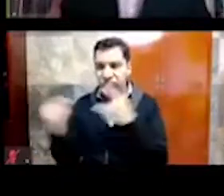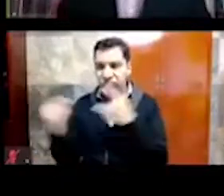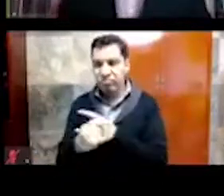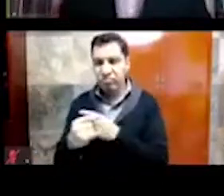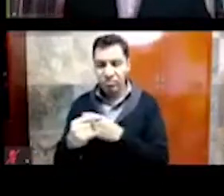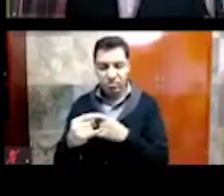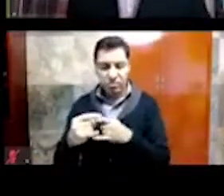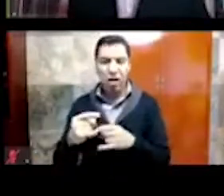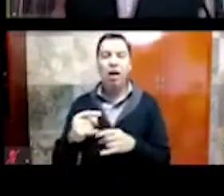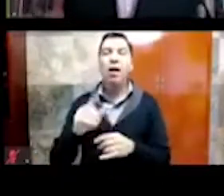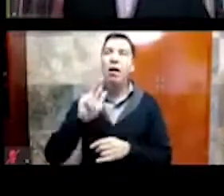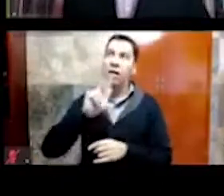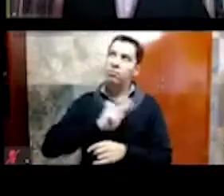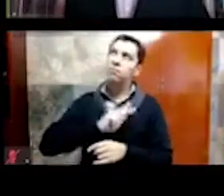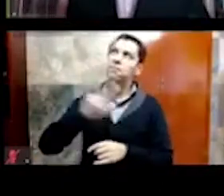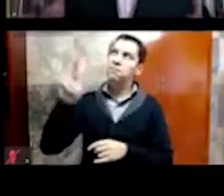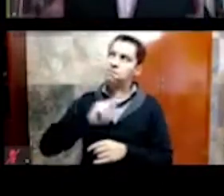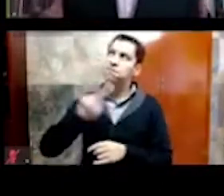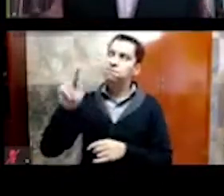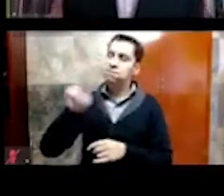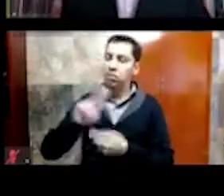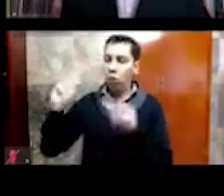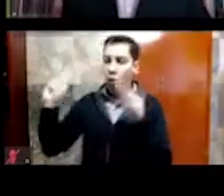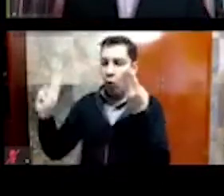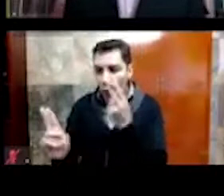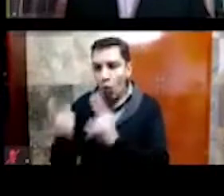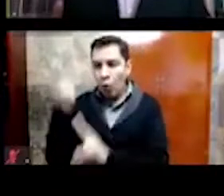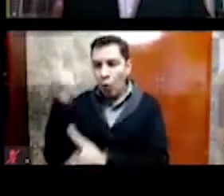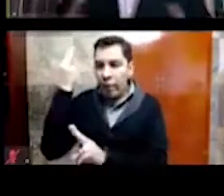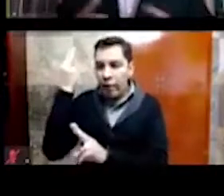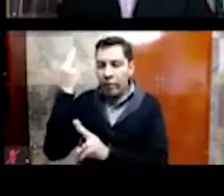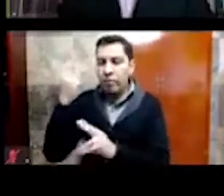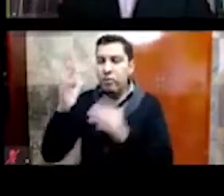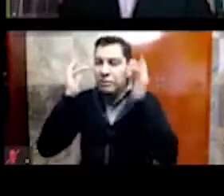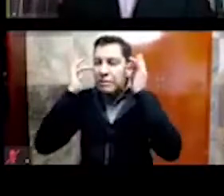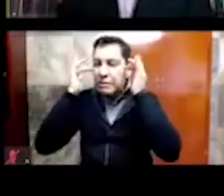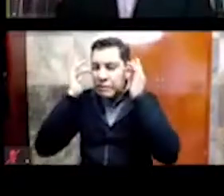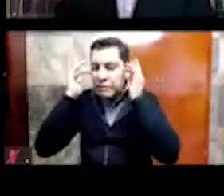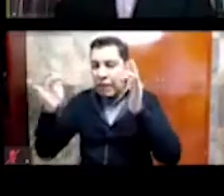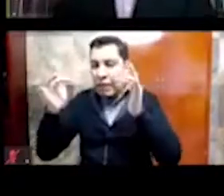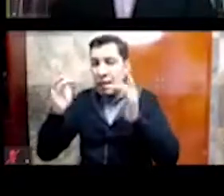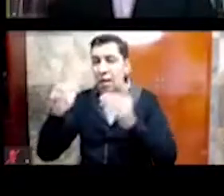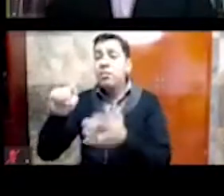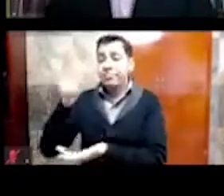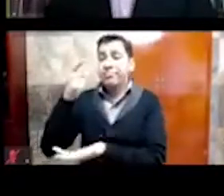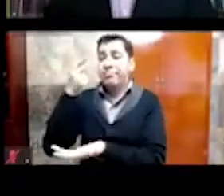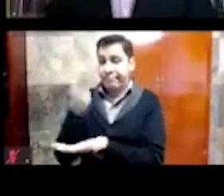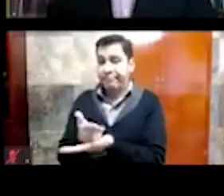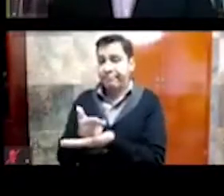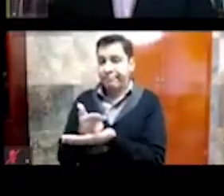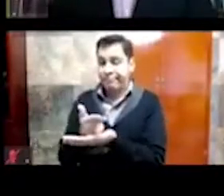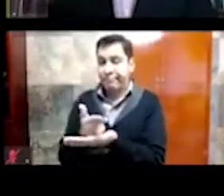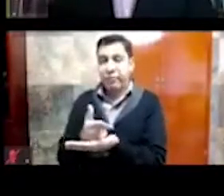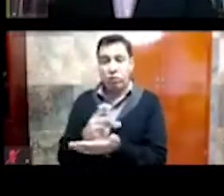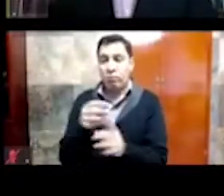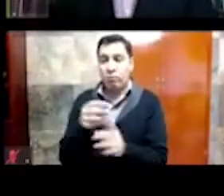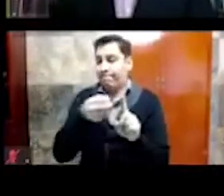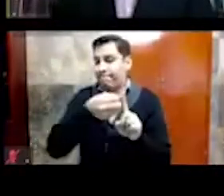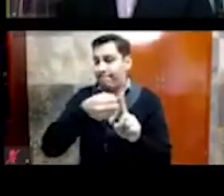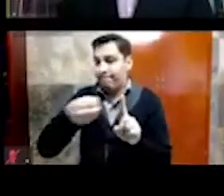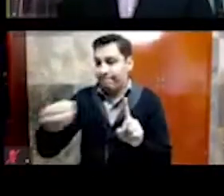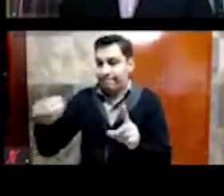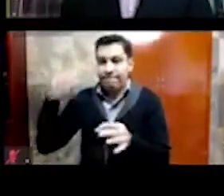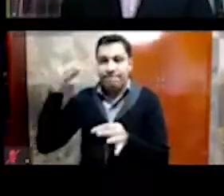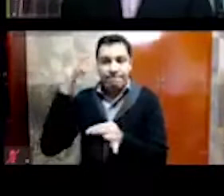del universo, la ciudad era una ciudad sagrada, Tenochtitlán, y muy bien ordenada, con mucho orden